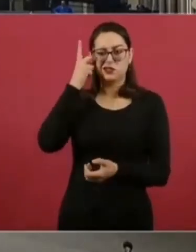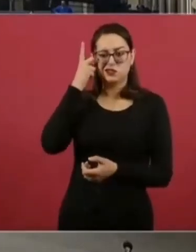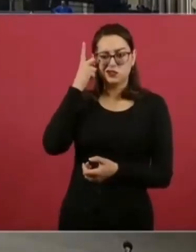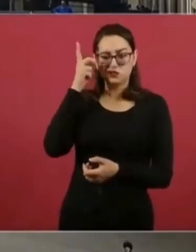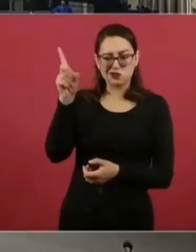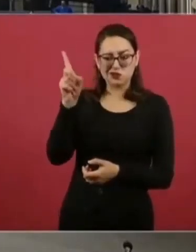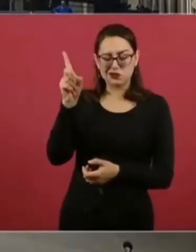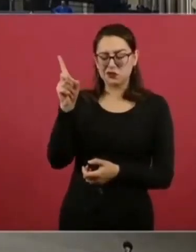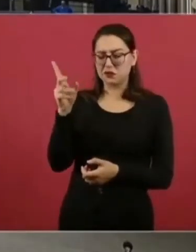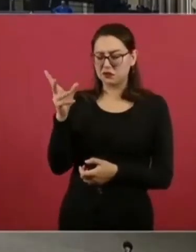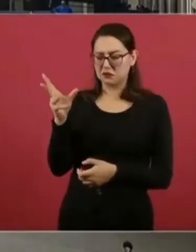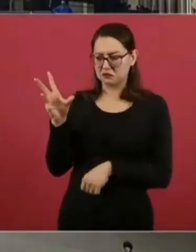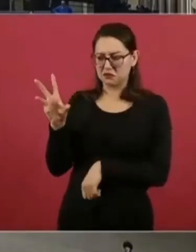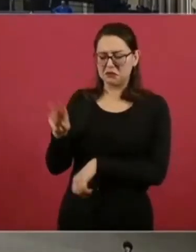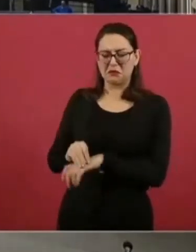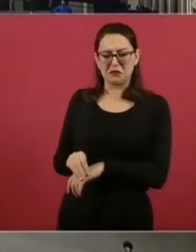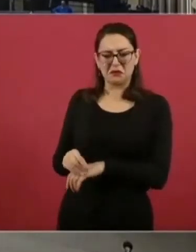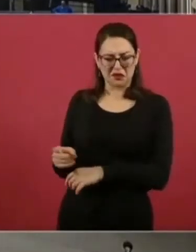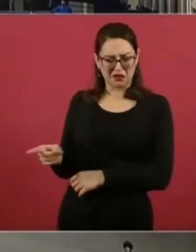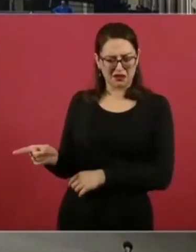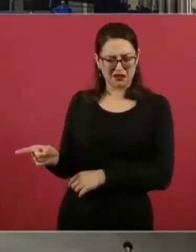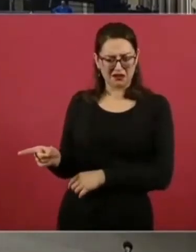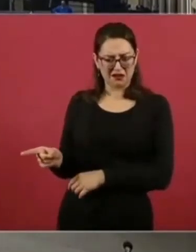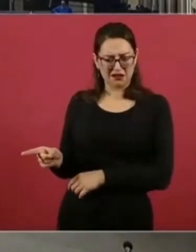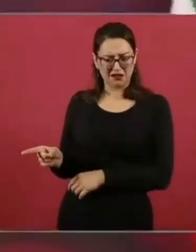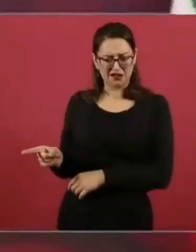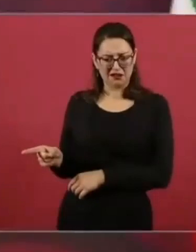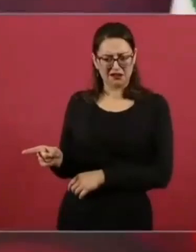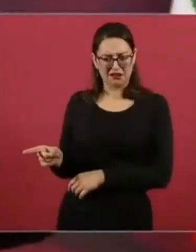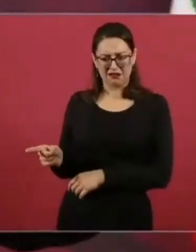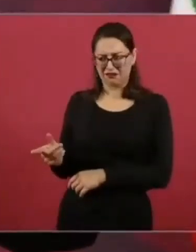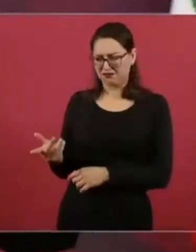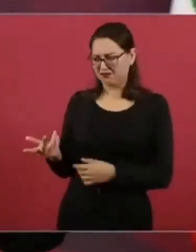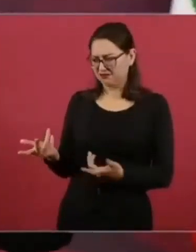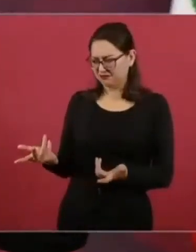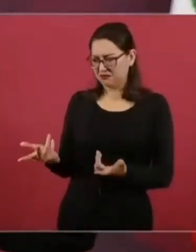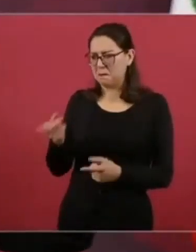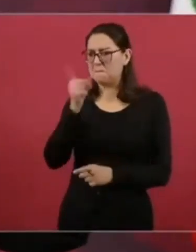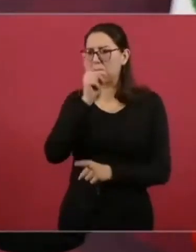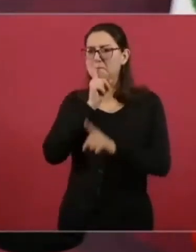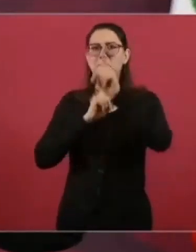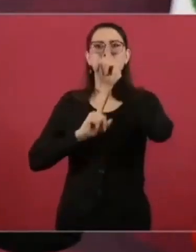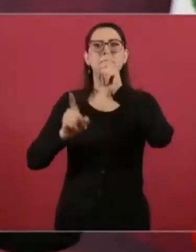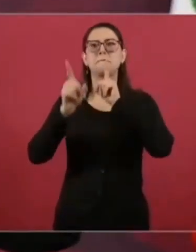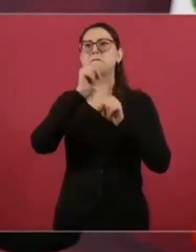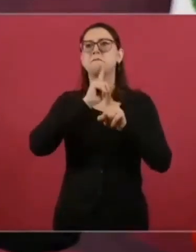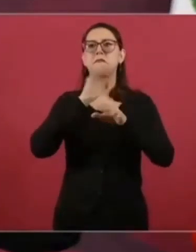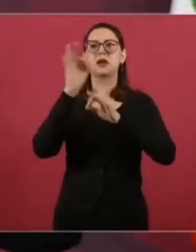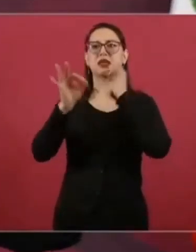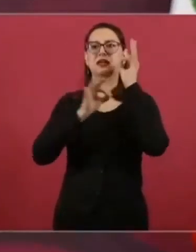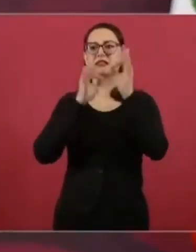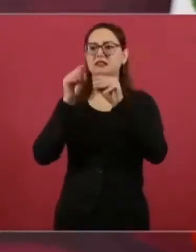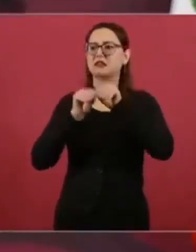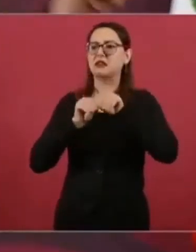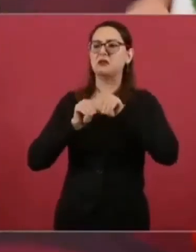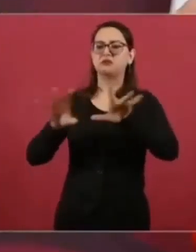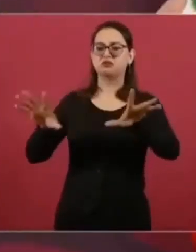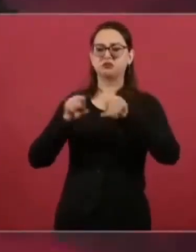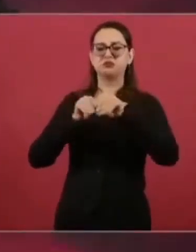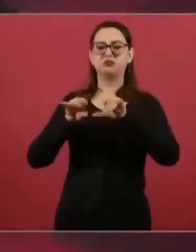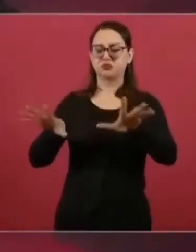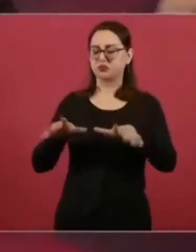no cuidan que